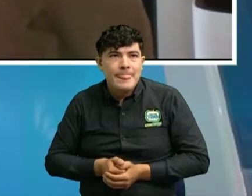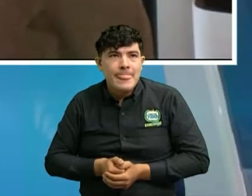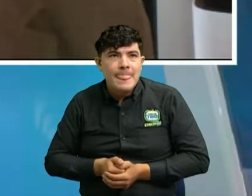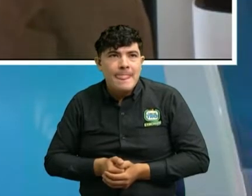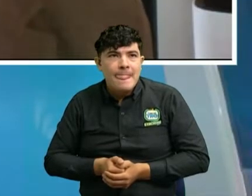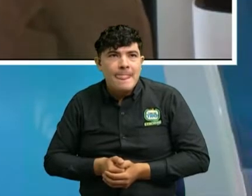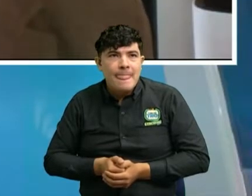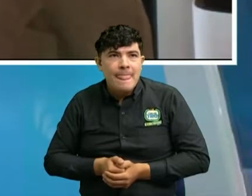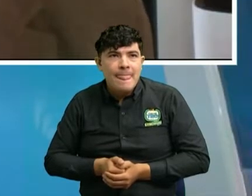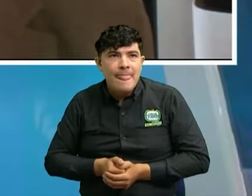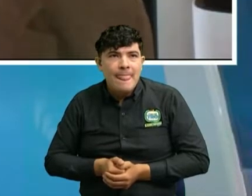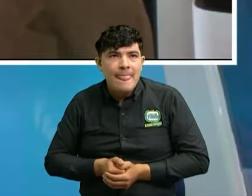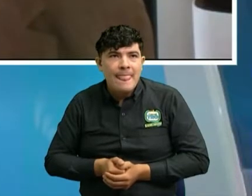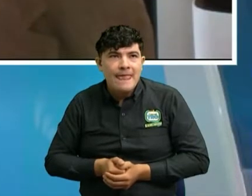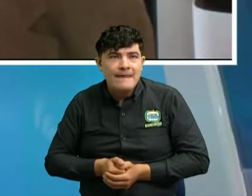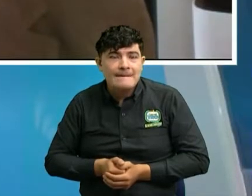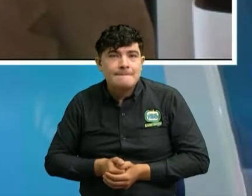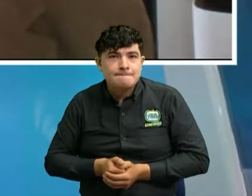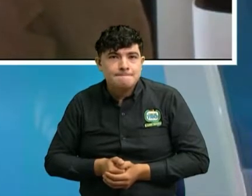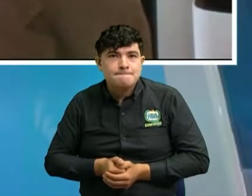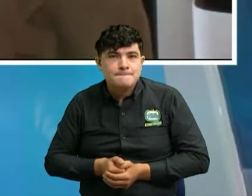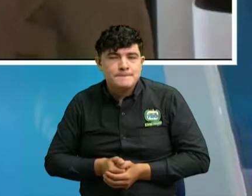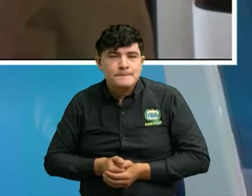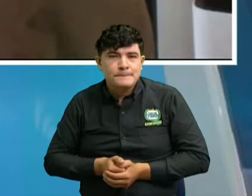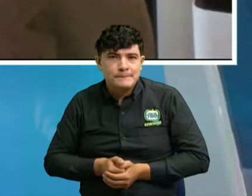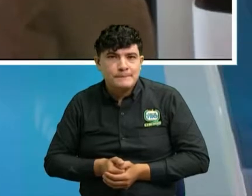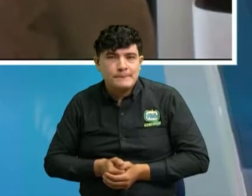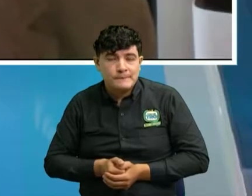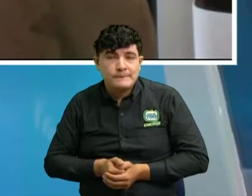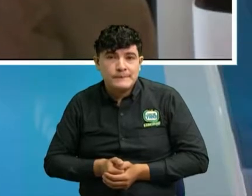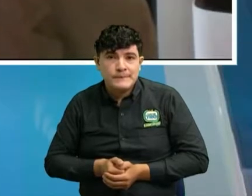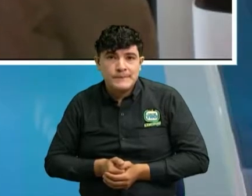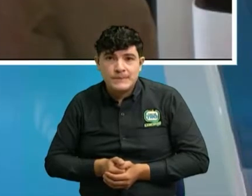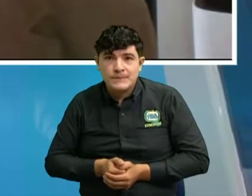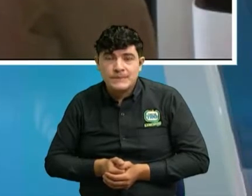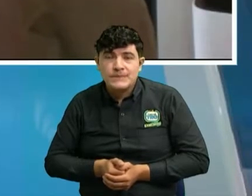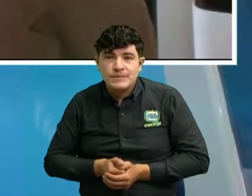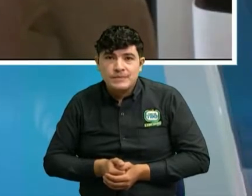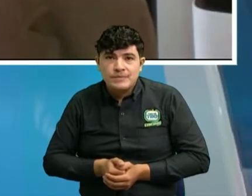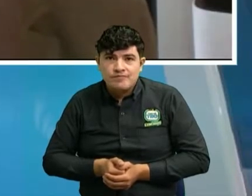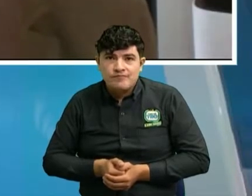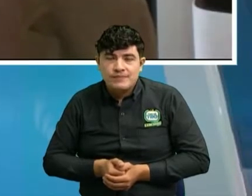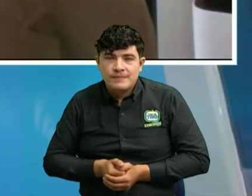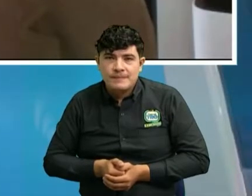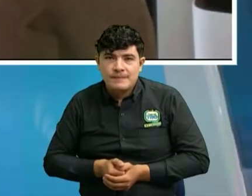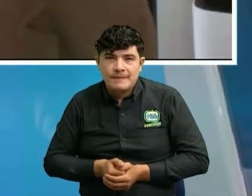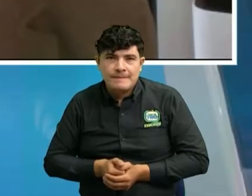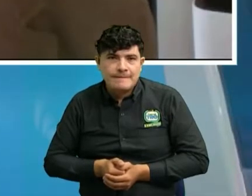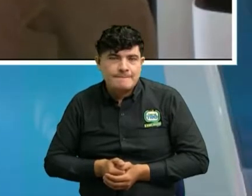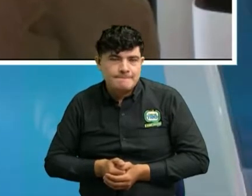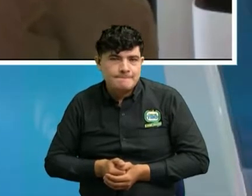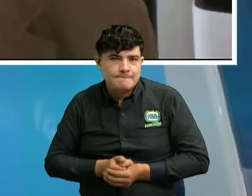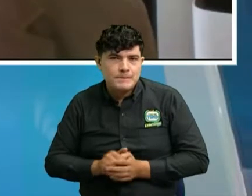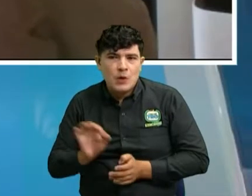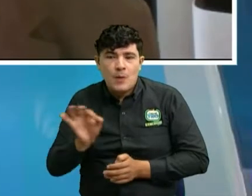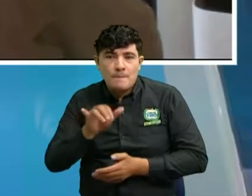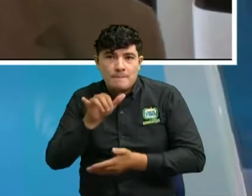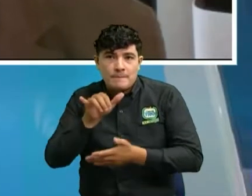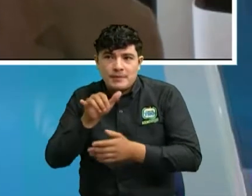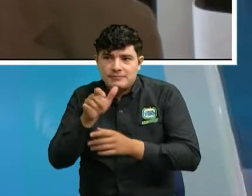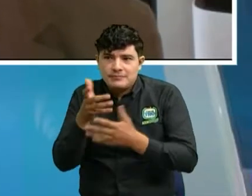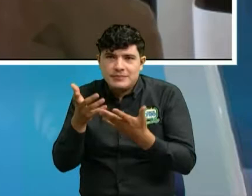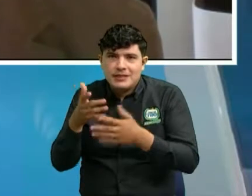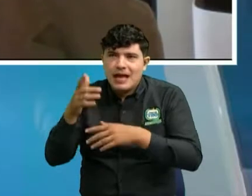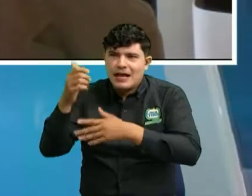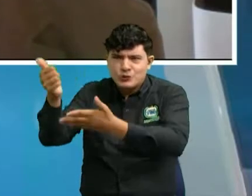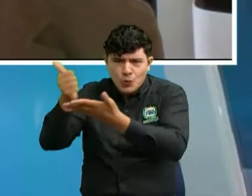la visita llegan a ese sitio y resulta que esa persona no existe o es otra pero el mismo sexo y se hacen valer y entonces en este caso pues no